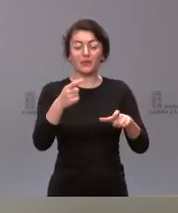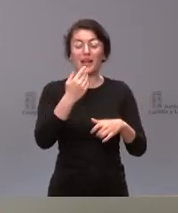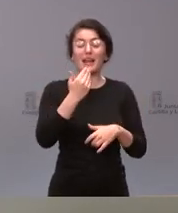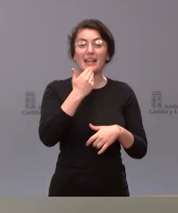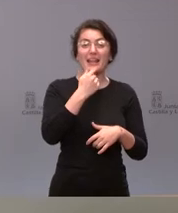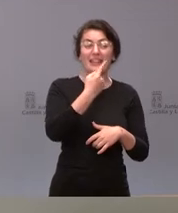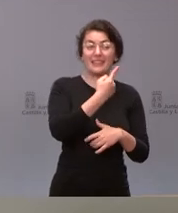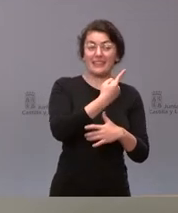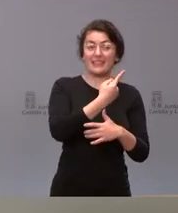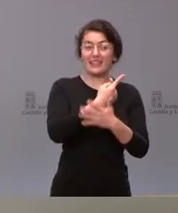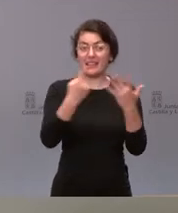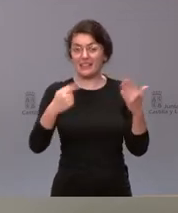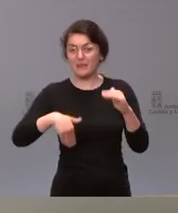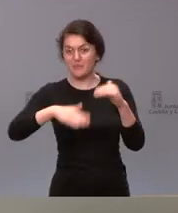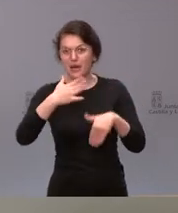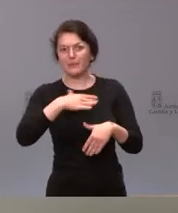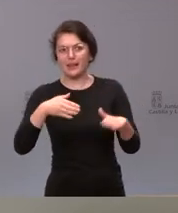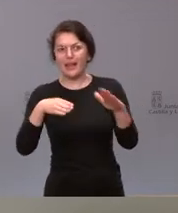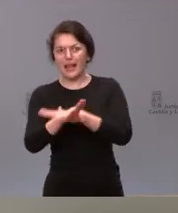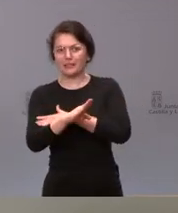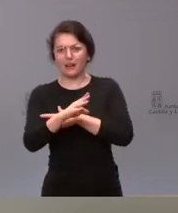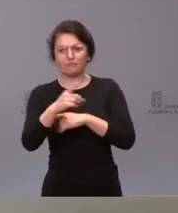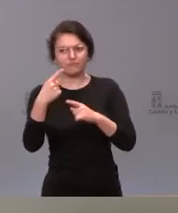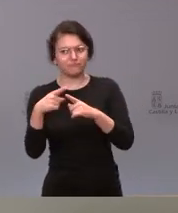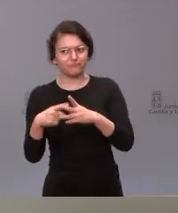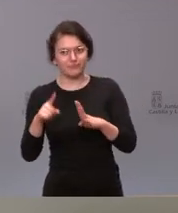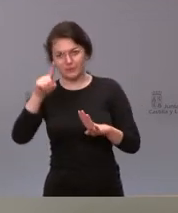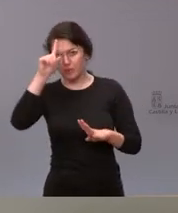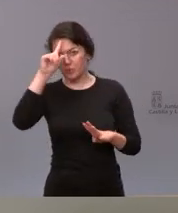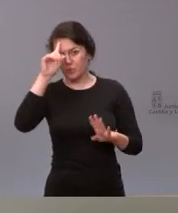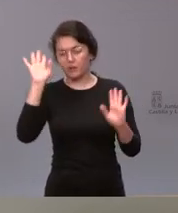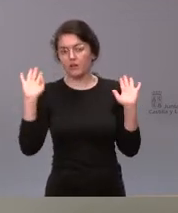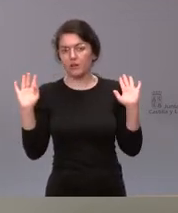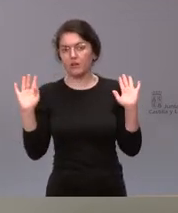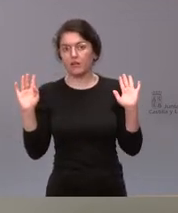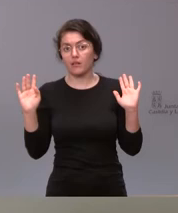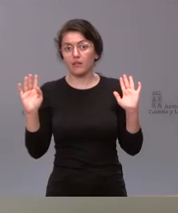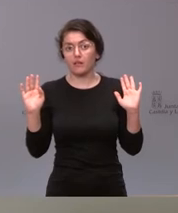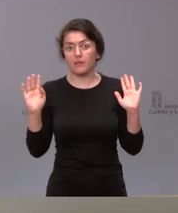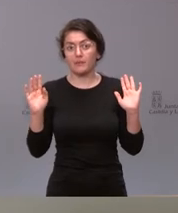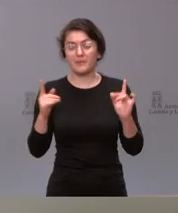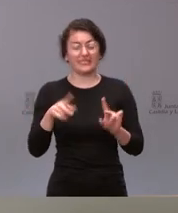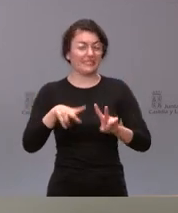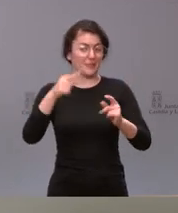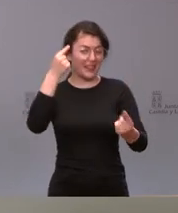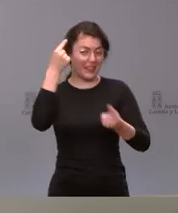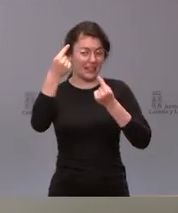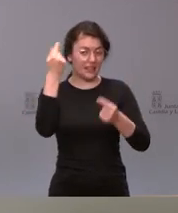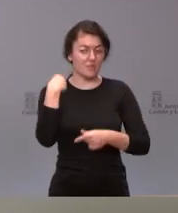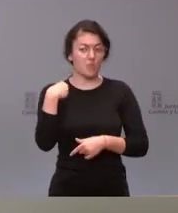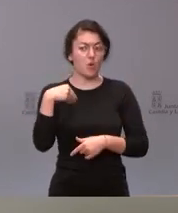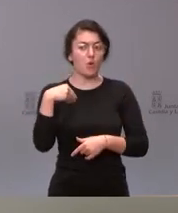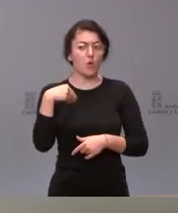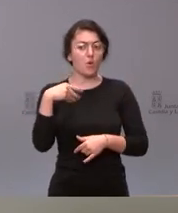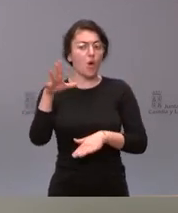de de actividades y por tanto en ese sentido quizá para las cuestiones más de detalle la propia consejería le pueda dar